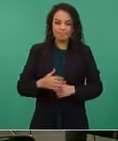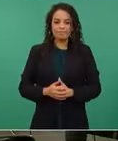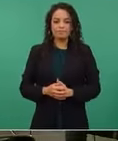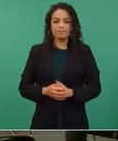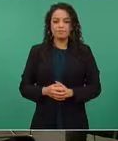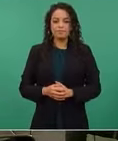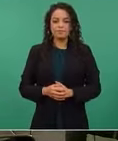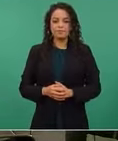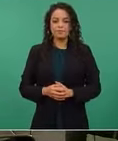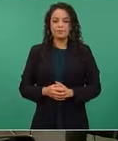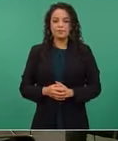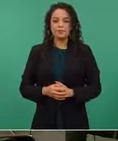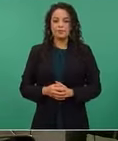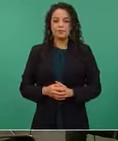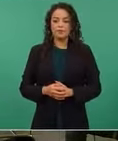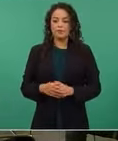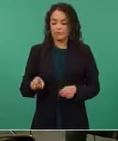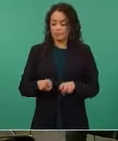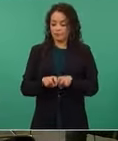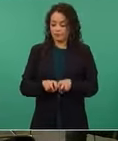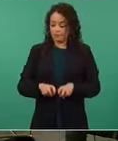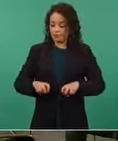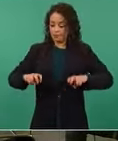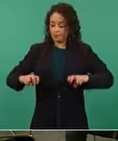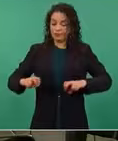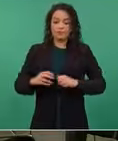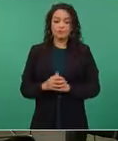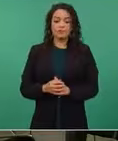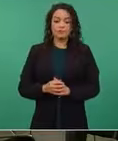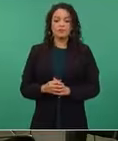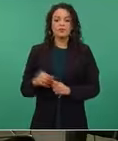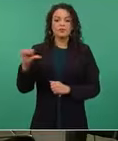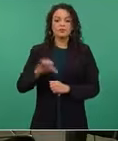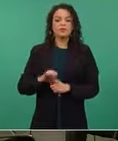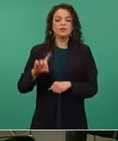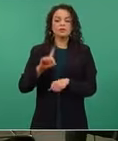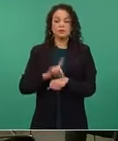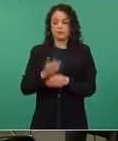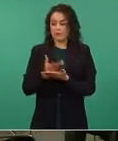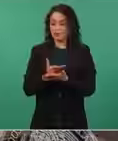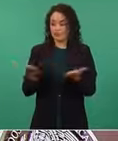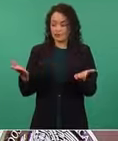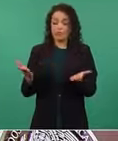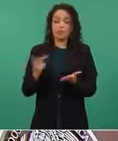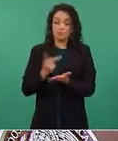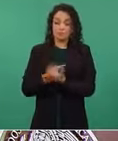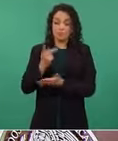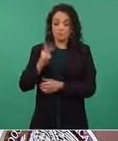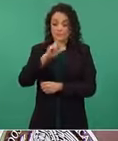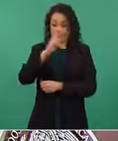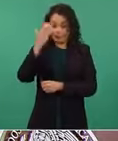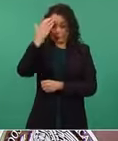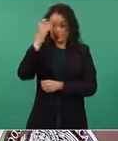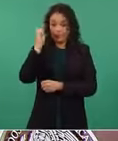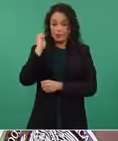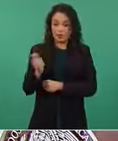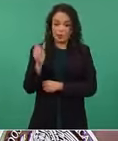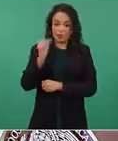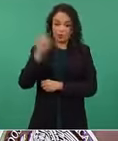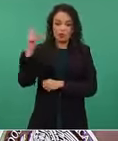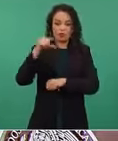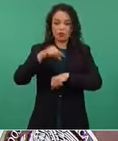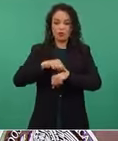Distinguidos miembros del Presidium, esta celebración, además de ser un público reconocimiento a nuestra profesión, es la